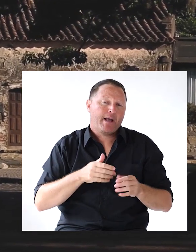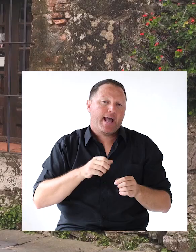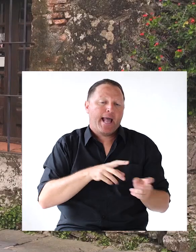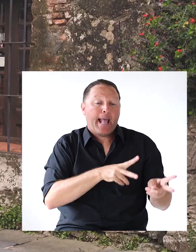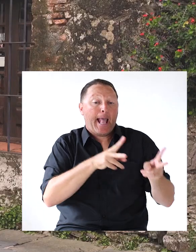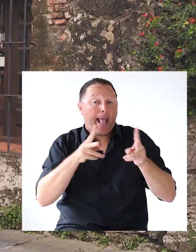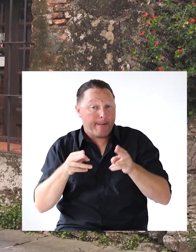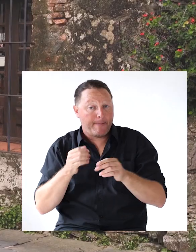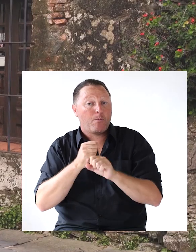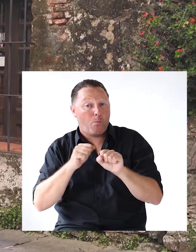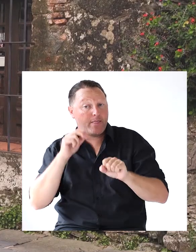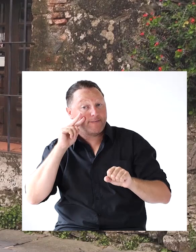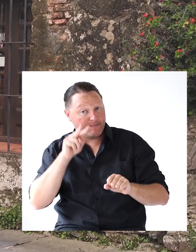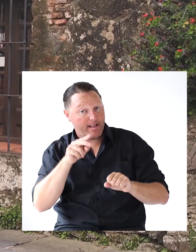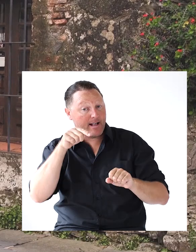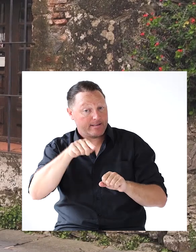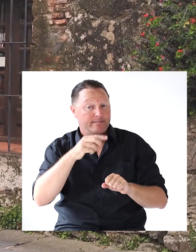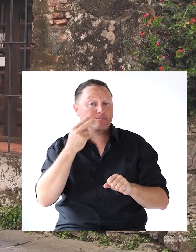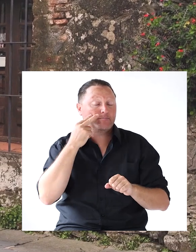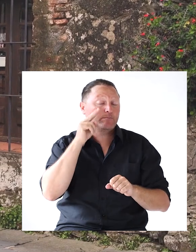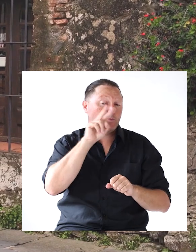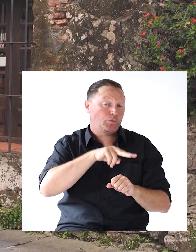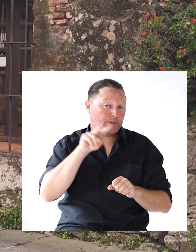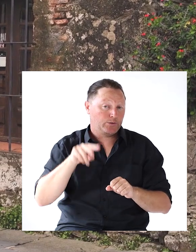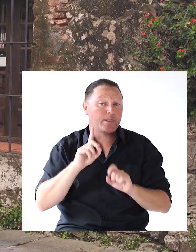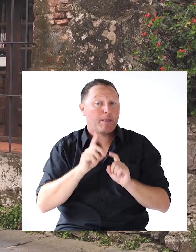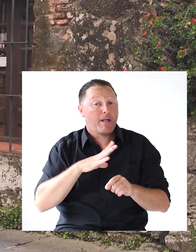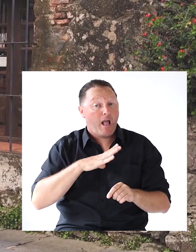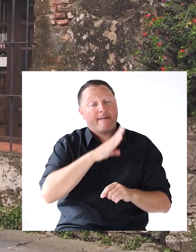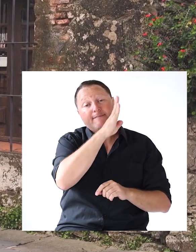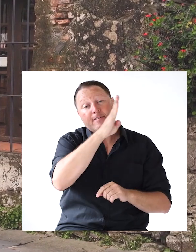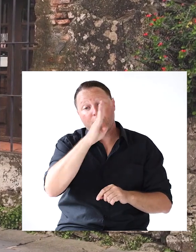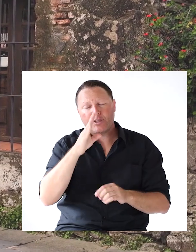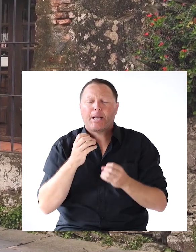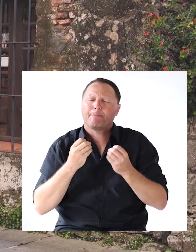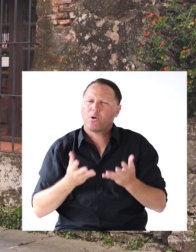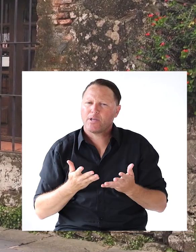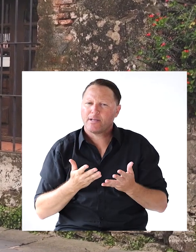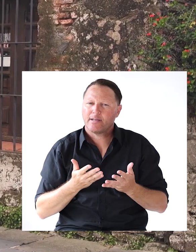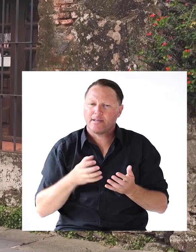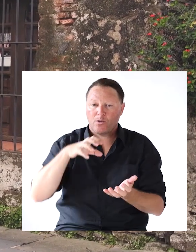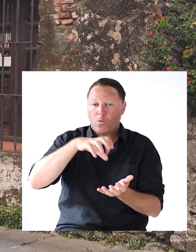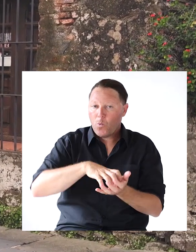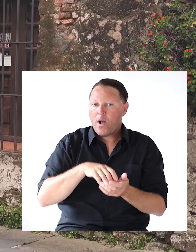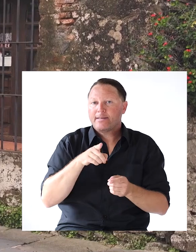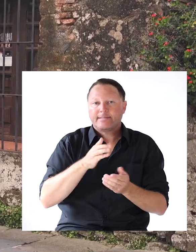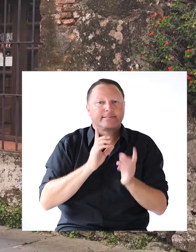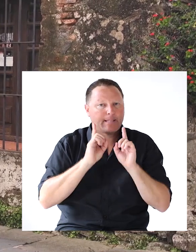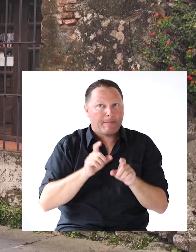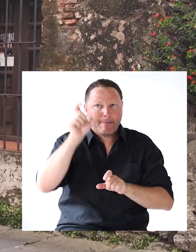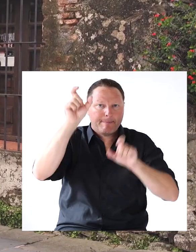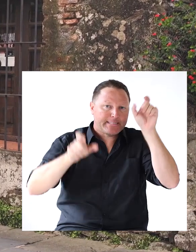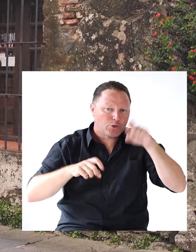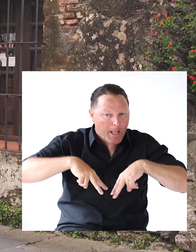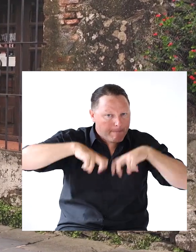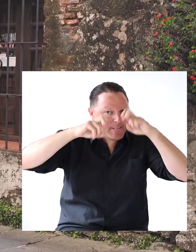Que nos vamos a encontrar Aquí Pero a su vez También tenemos Una biblioteca ¿Por qué? Porque este lugar Es utilizado Por muchos